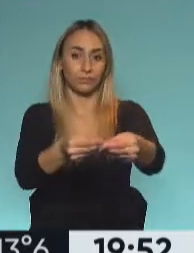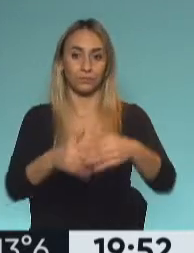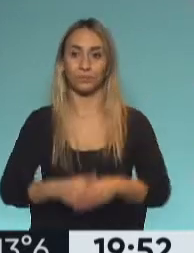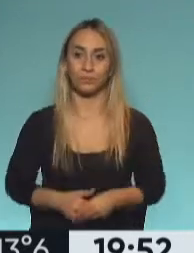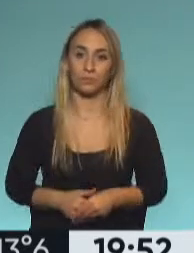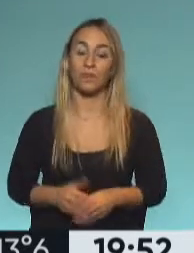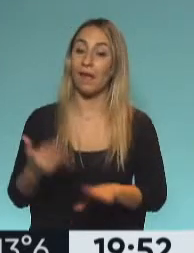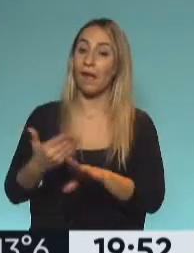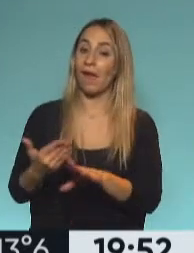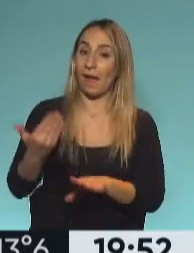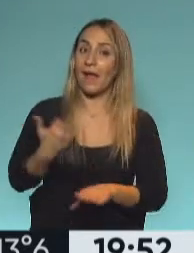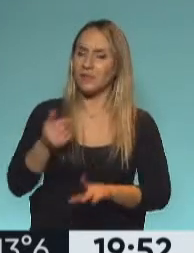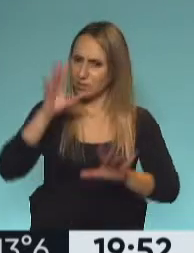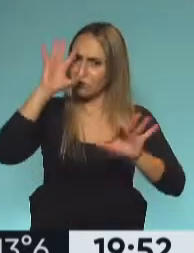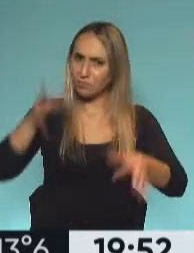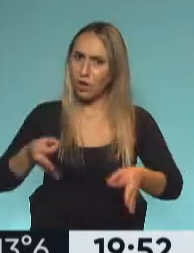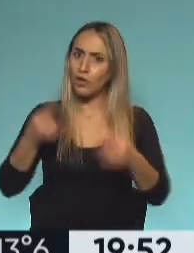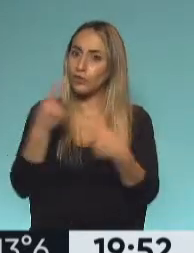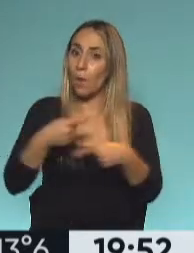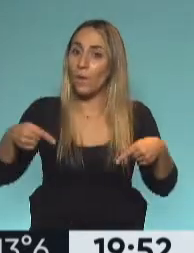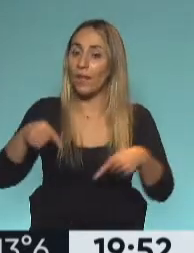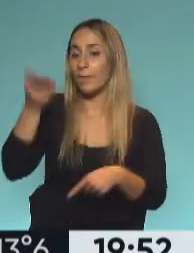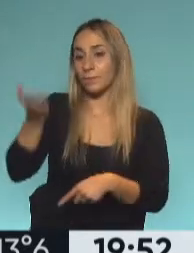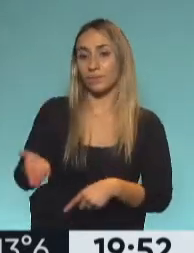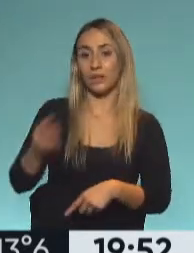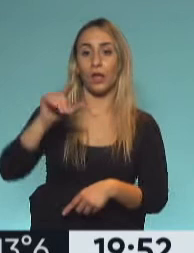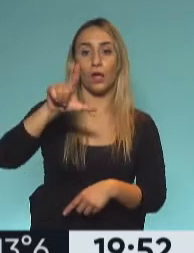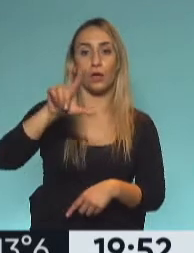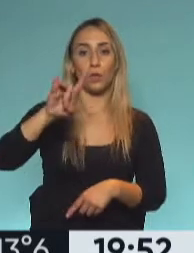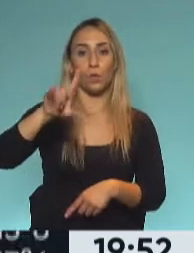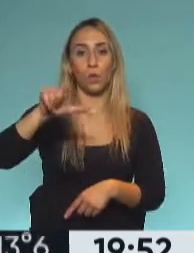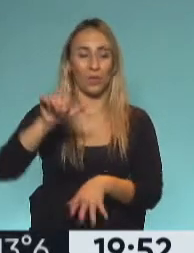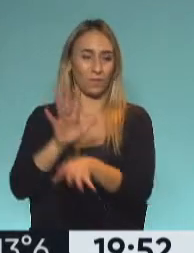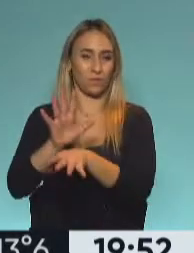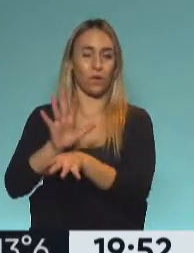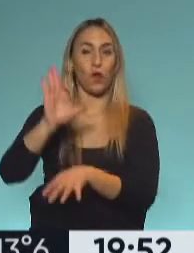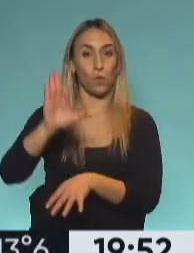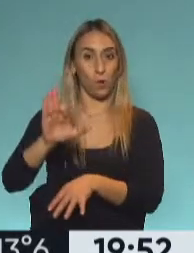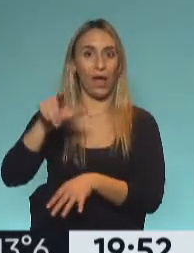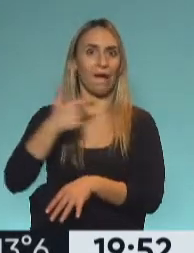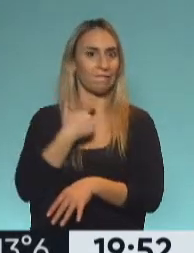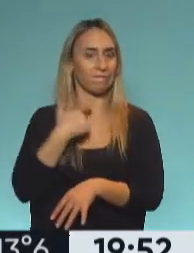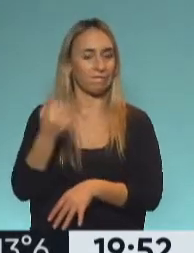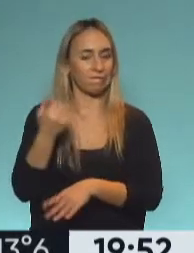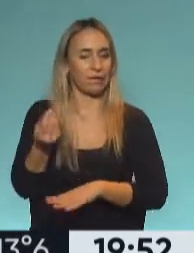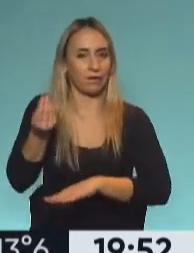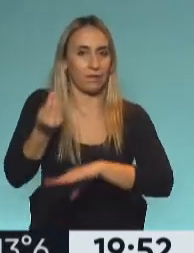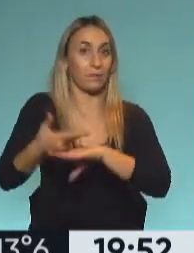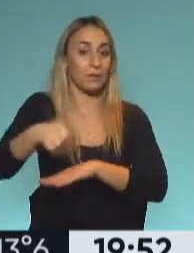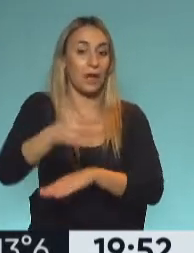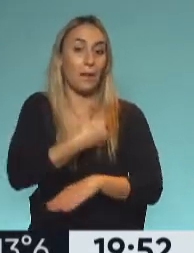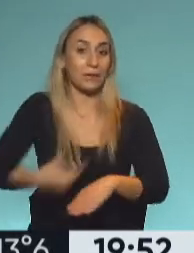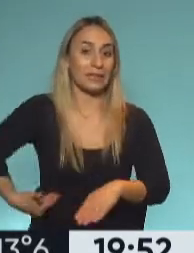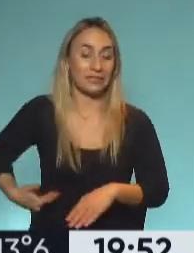Habíamos conocido la noticia que Lula da Silva se quiere candidatar para presidente en el país hermano, en